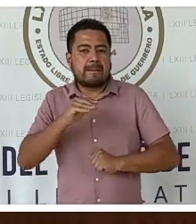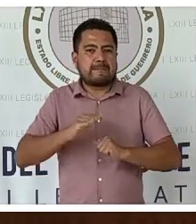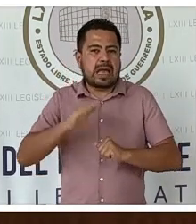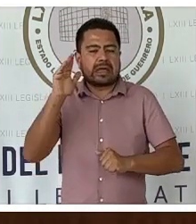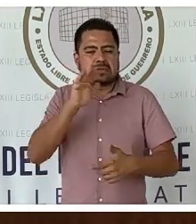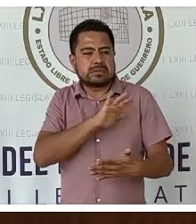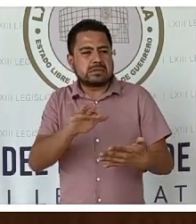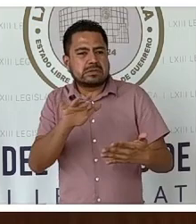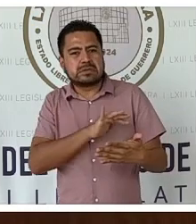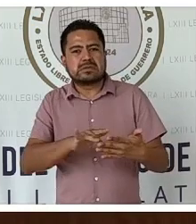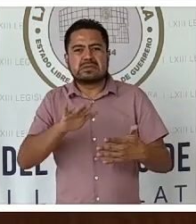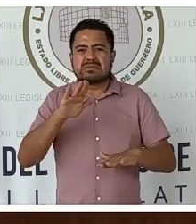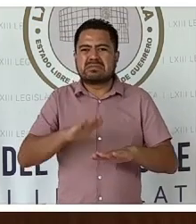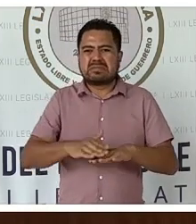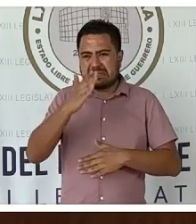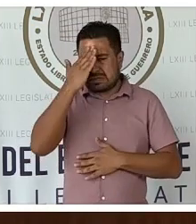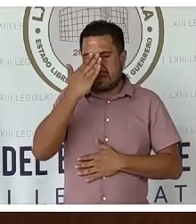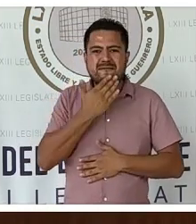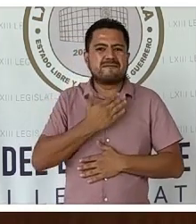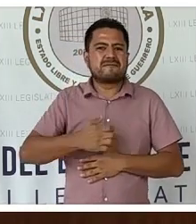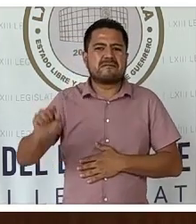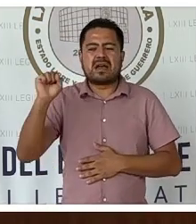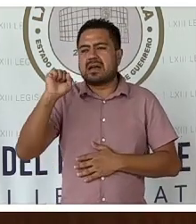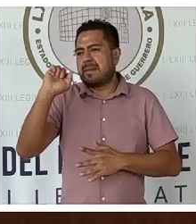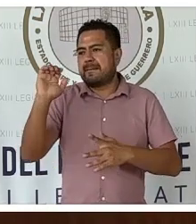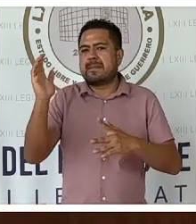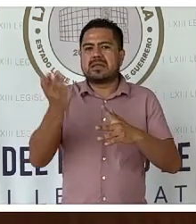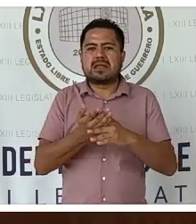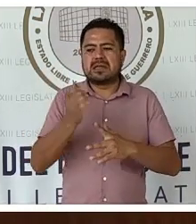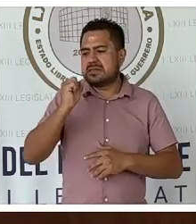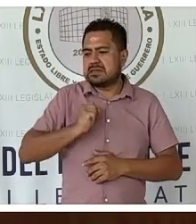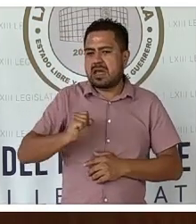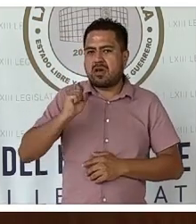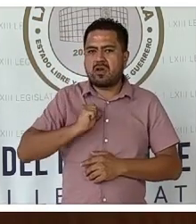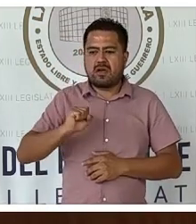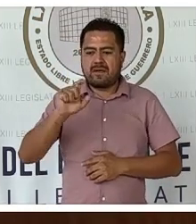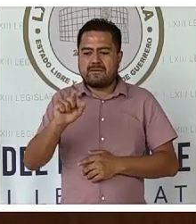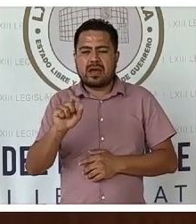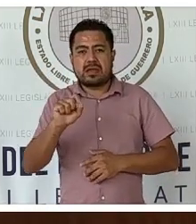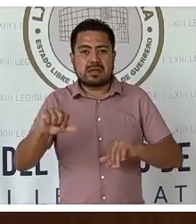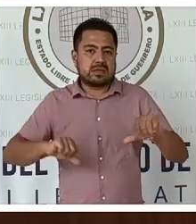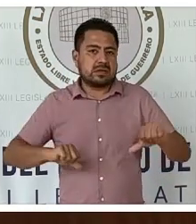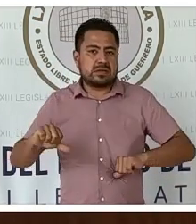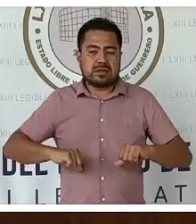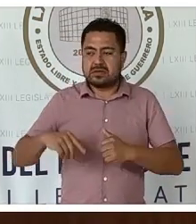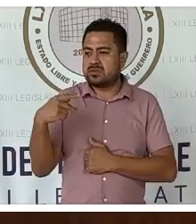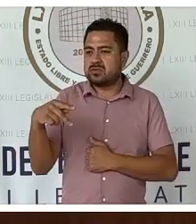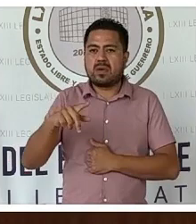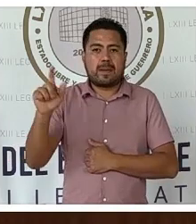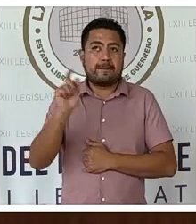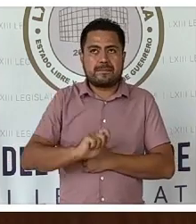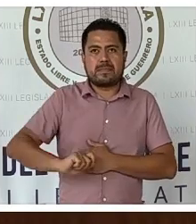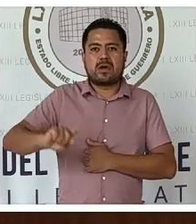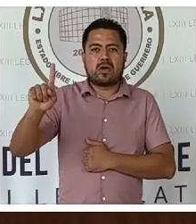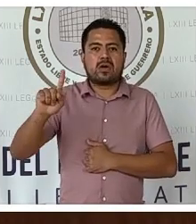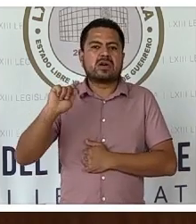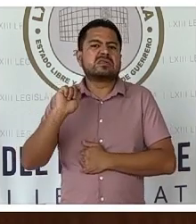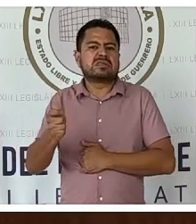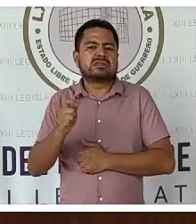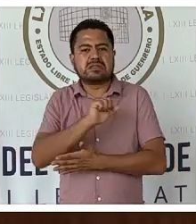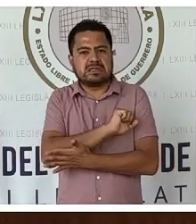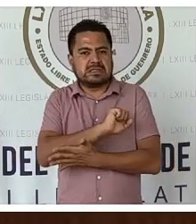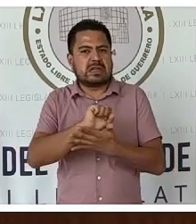leído e influyente de la segunda mitad del siglo XX. En el ejercicio de su profesión, fue un